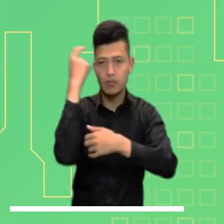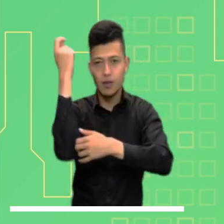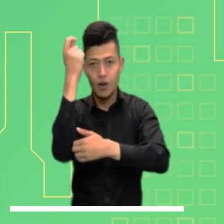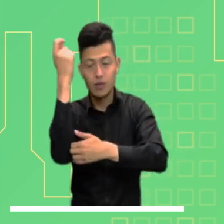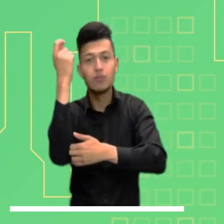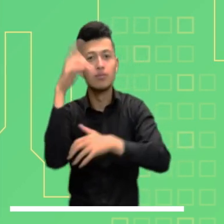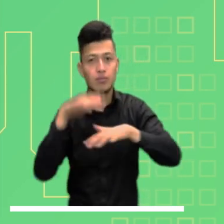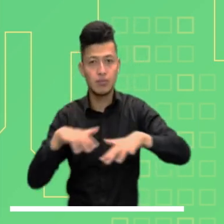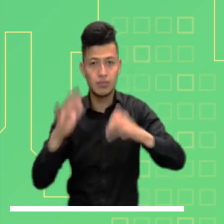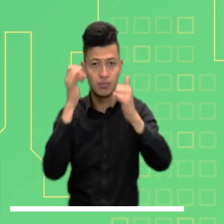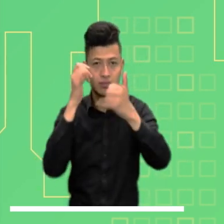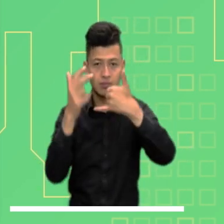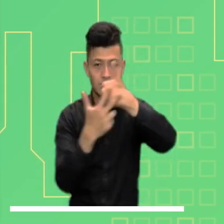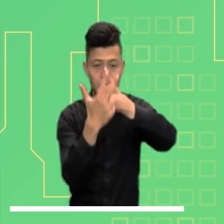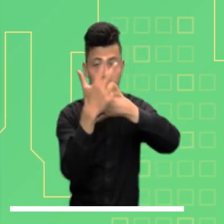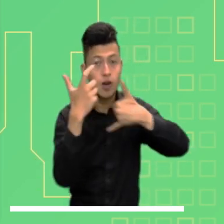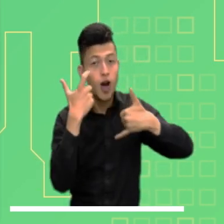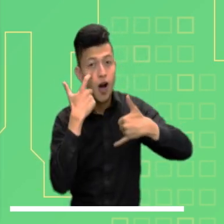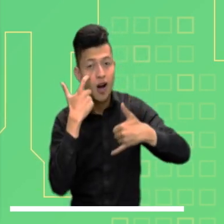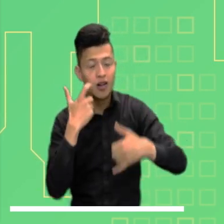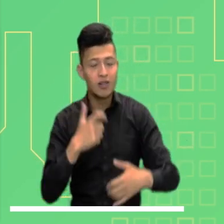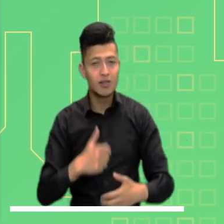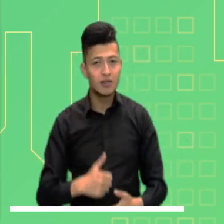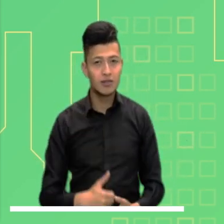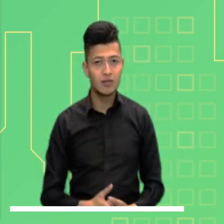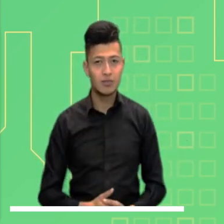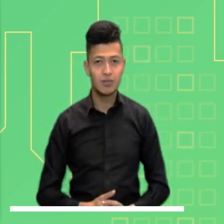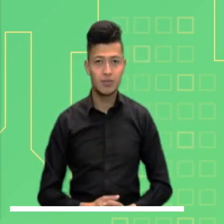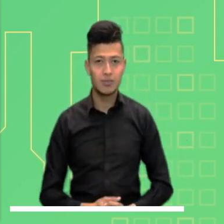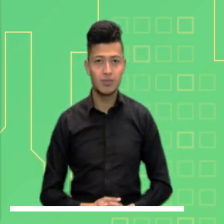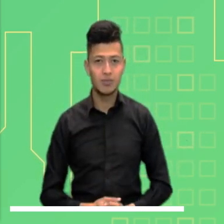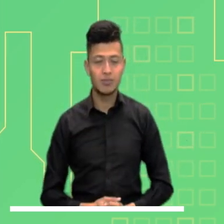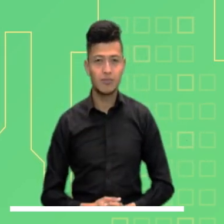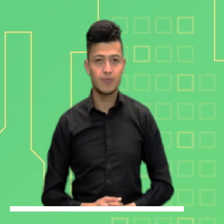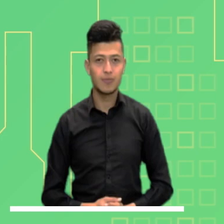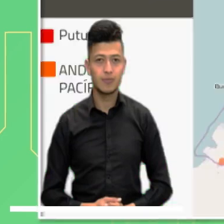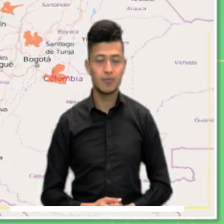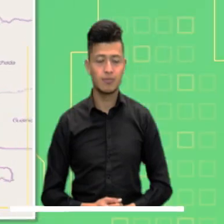Posibles incendios en zonas del Caribe, la Orinoquía y la región andina.